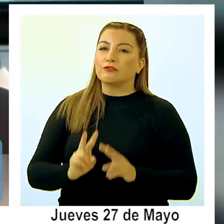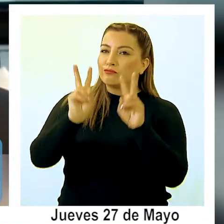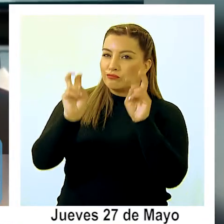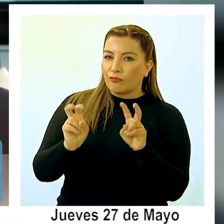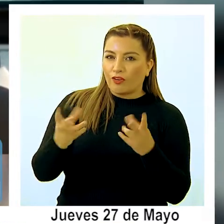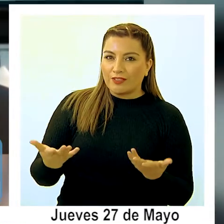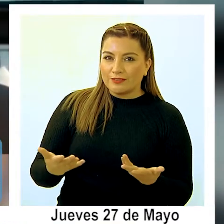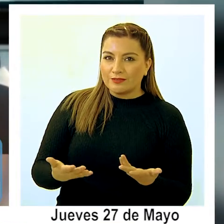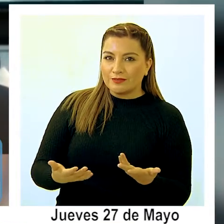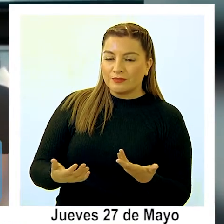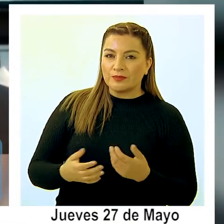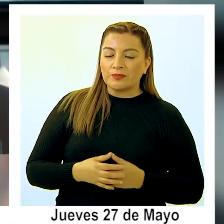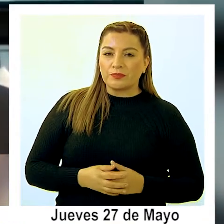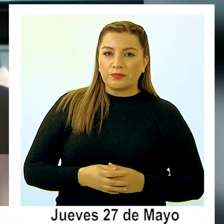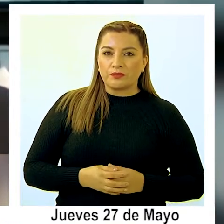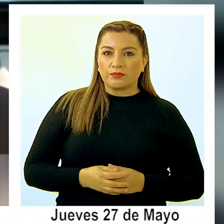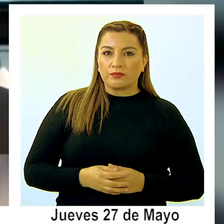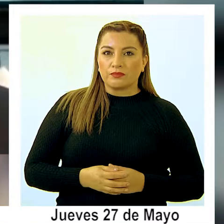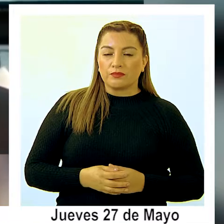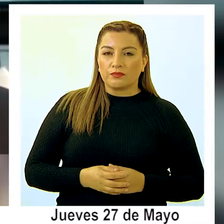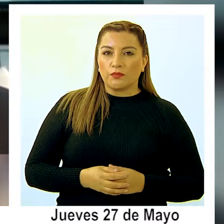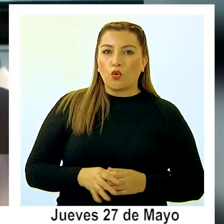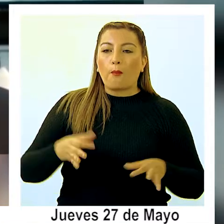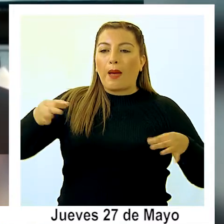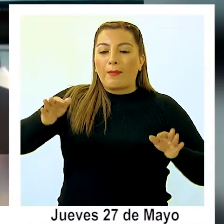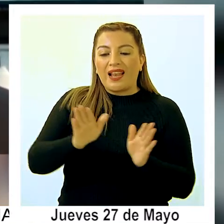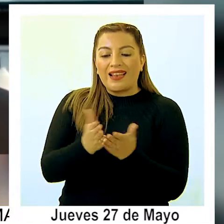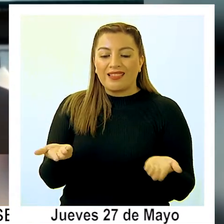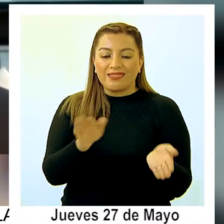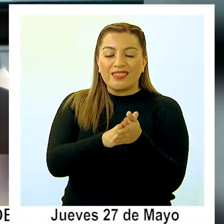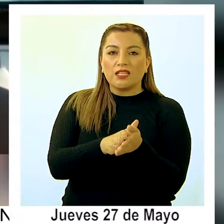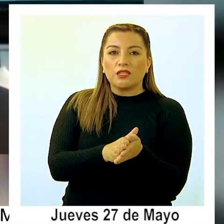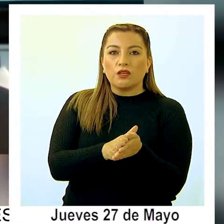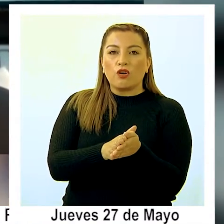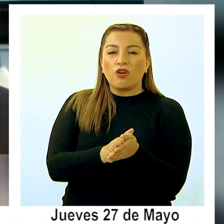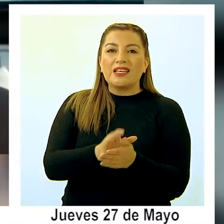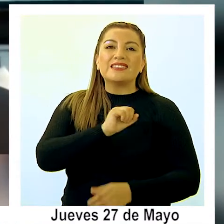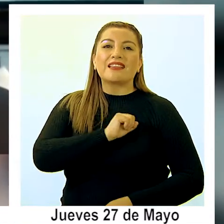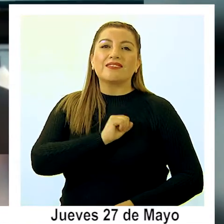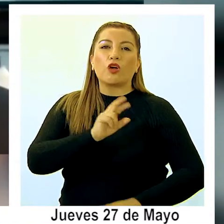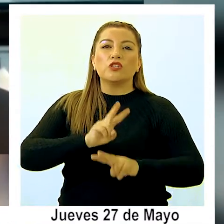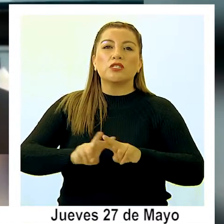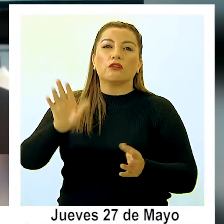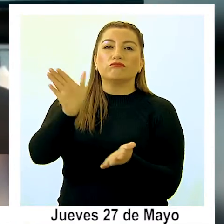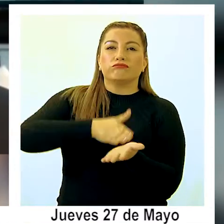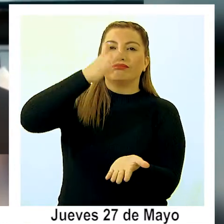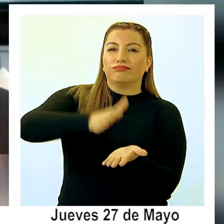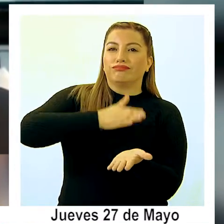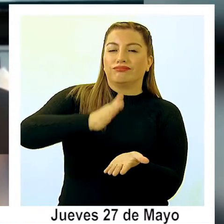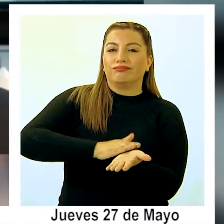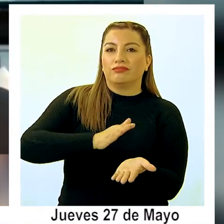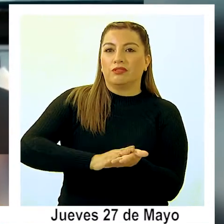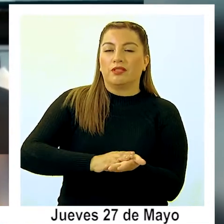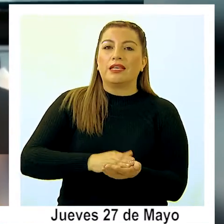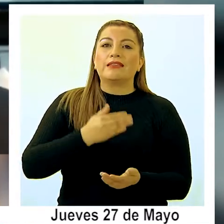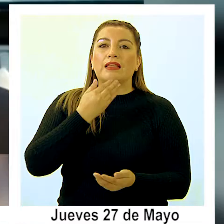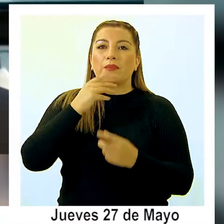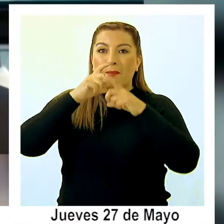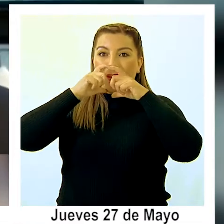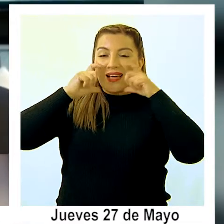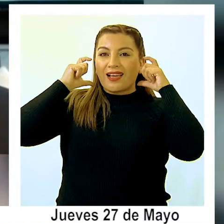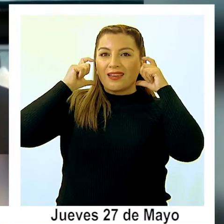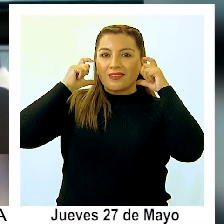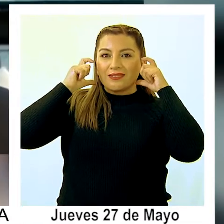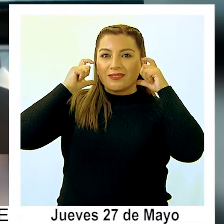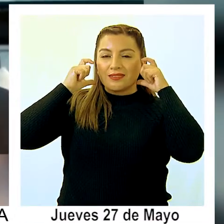unos dípticos que mandó a hacer a Santiago para efectos de regalar unas mascarillas,